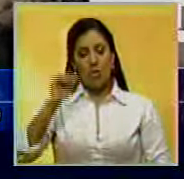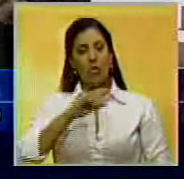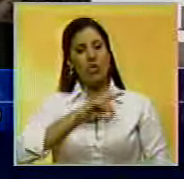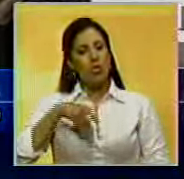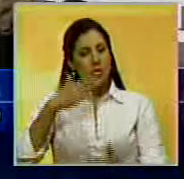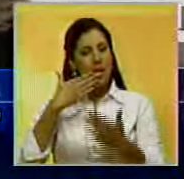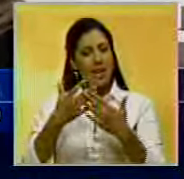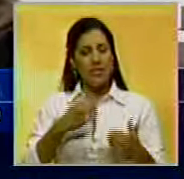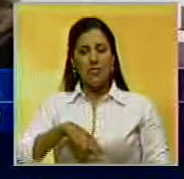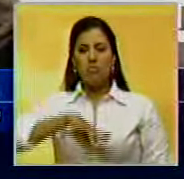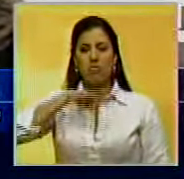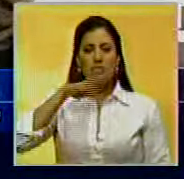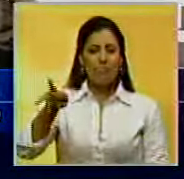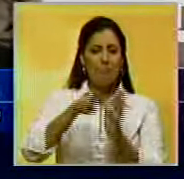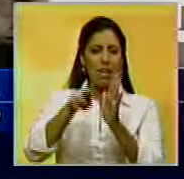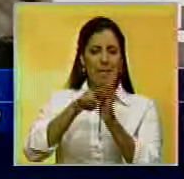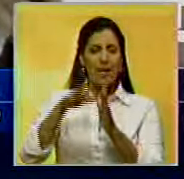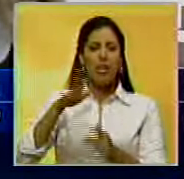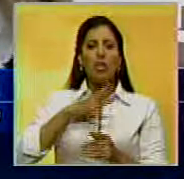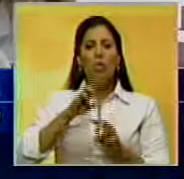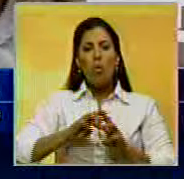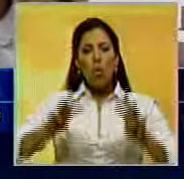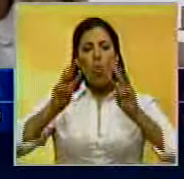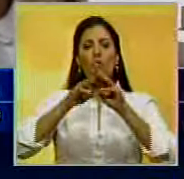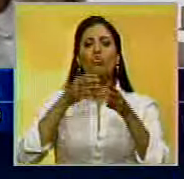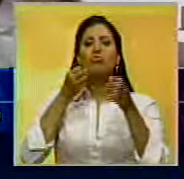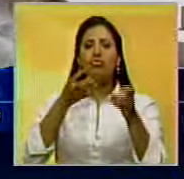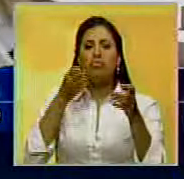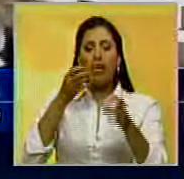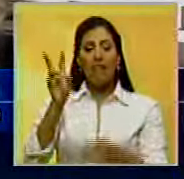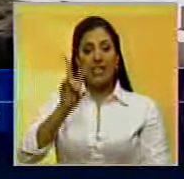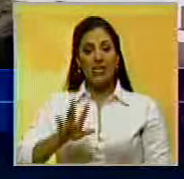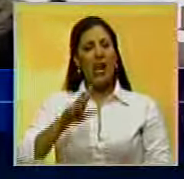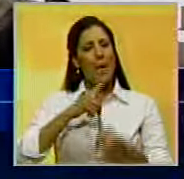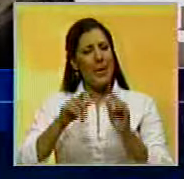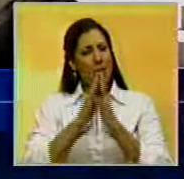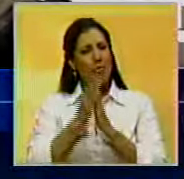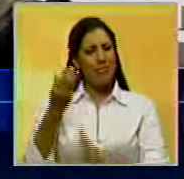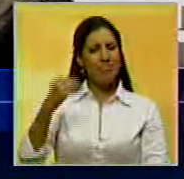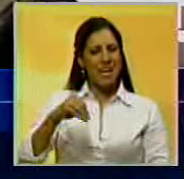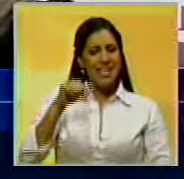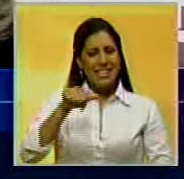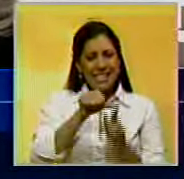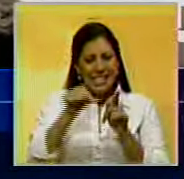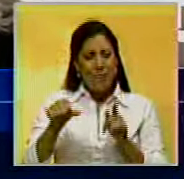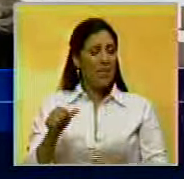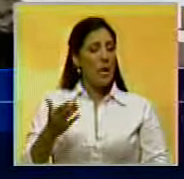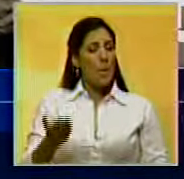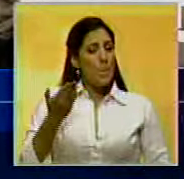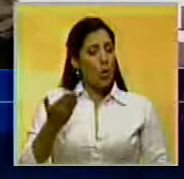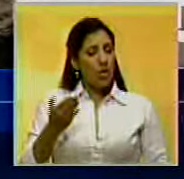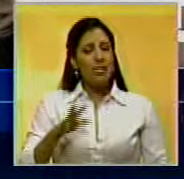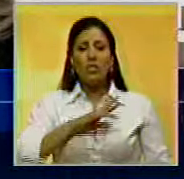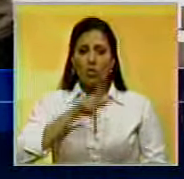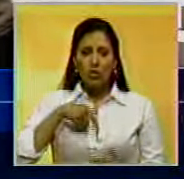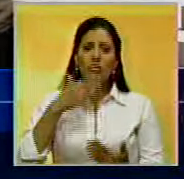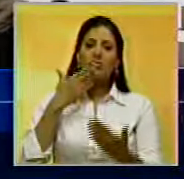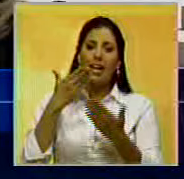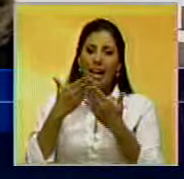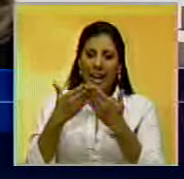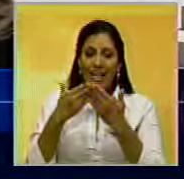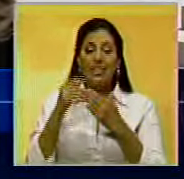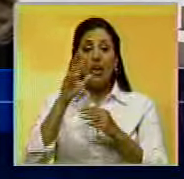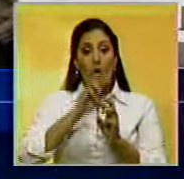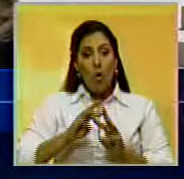Agradecemos la cantidad de veces que la ONU se ha pronunciado para Venezuela, pero les pedimos que esta semana es crucial, y por eso agradecemos